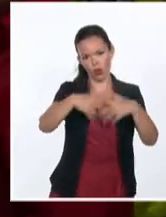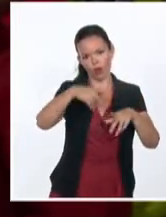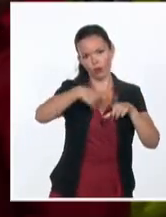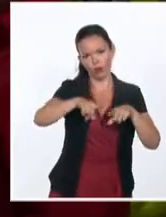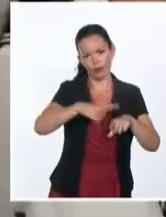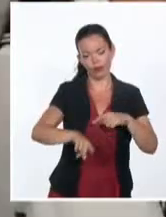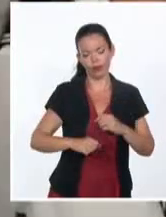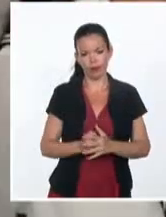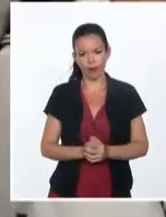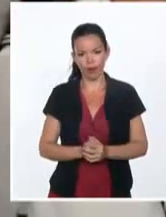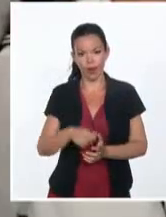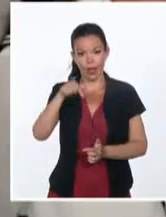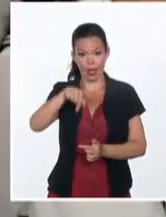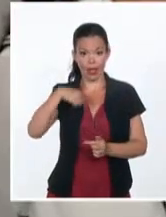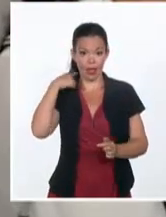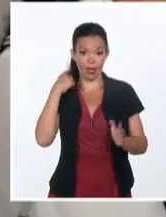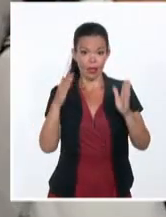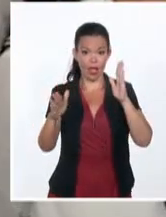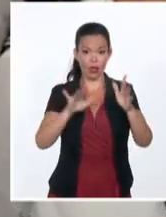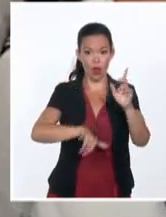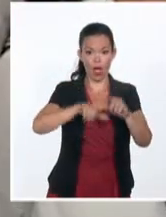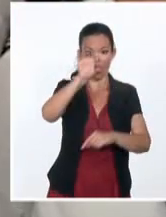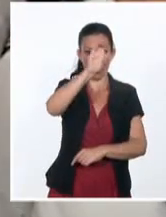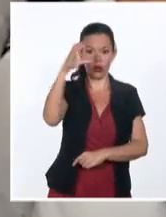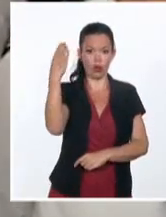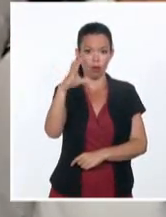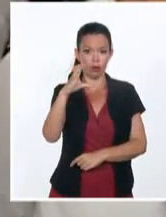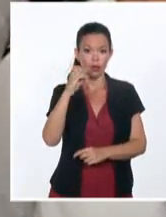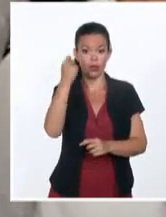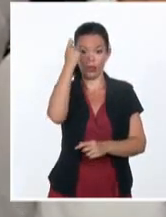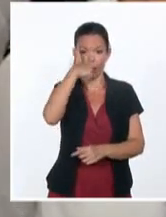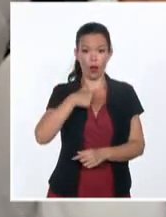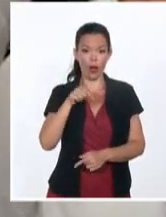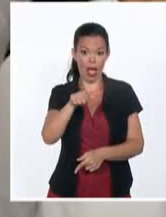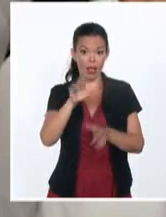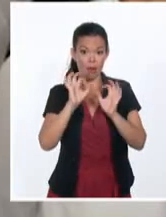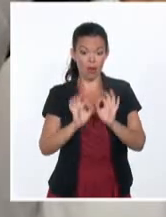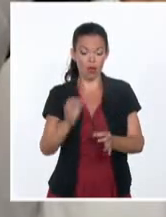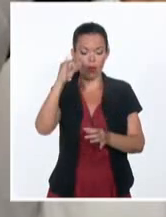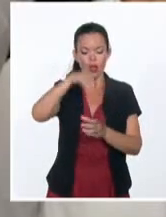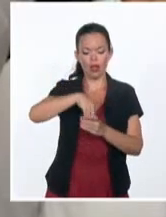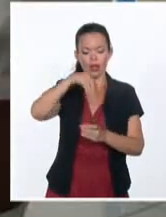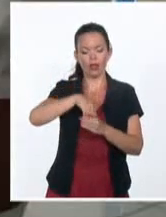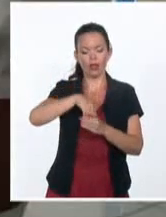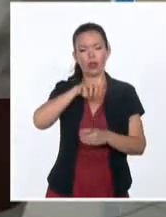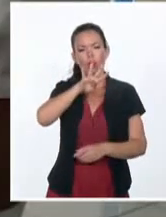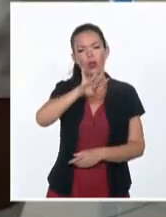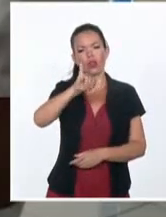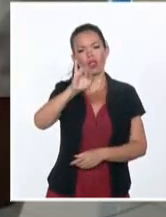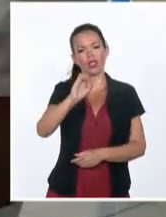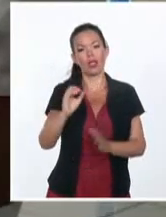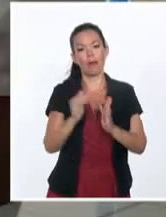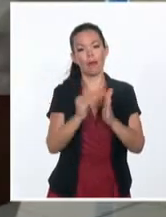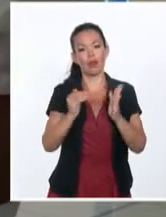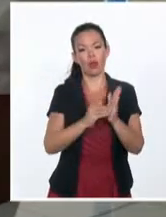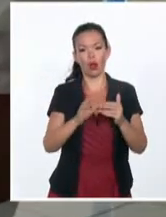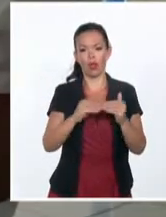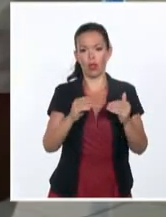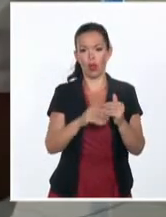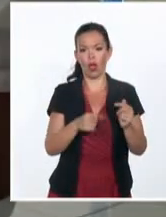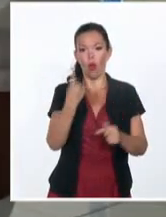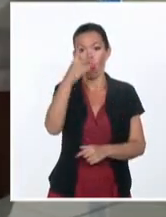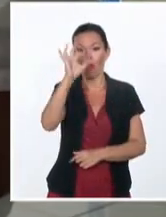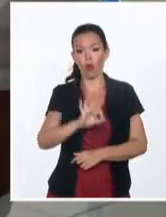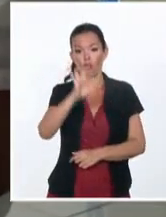va de año, el aeropuerto avileño ingresó alrededor de los 460 millones de dólares, de los cuales el 1% va a la contribución